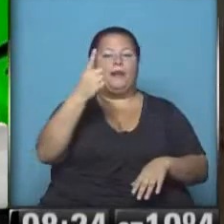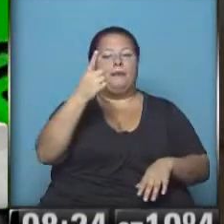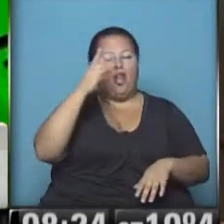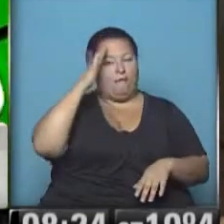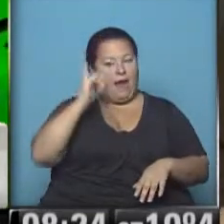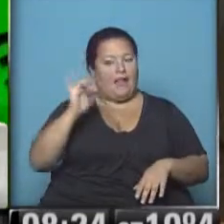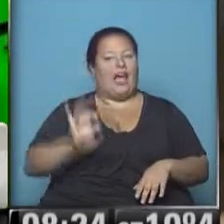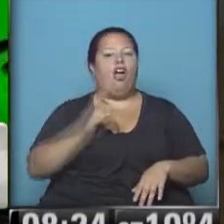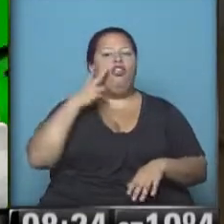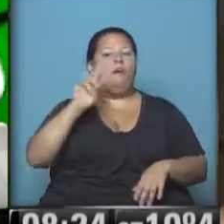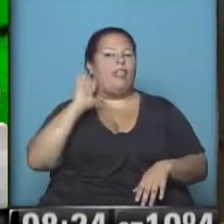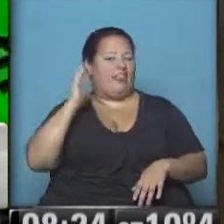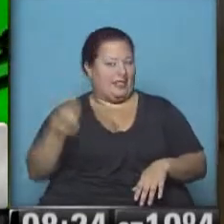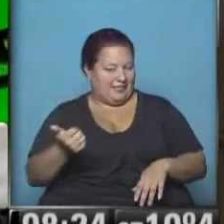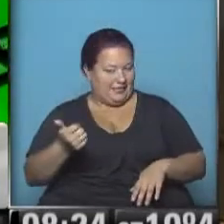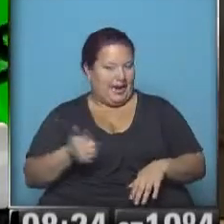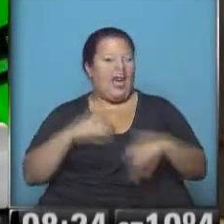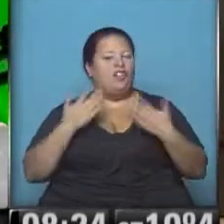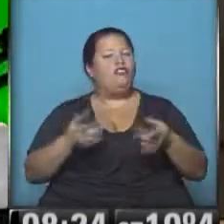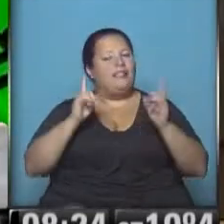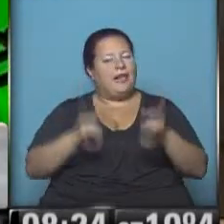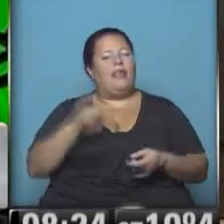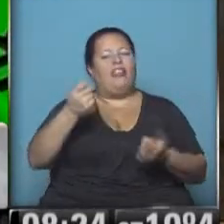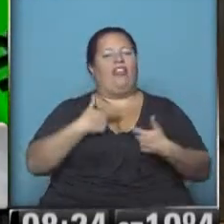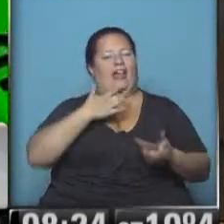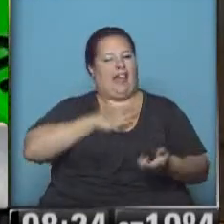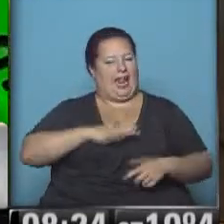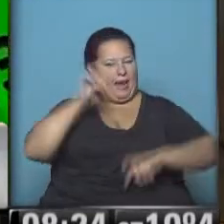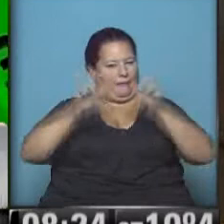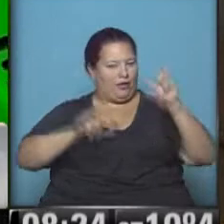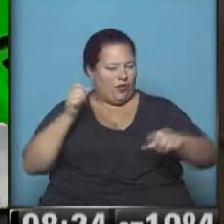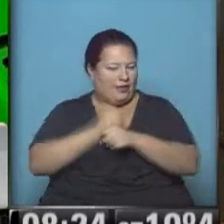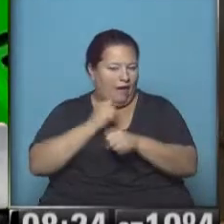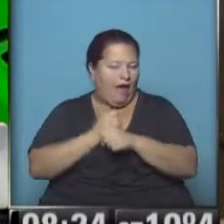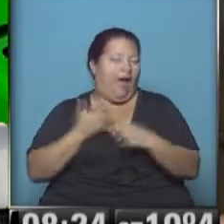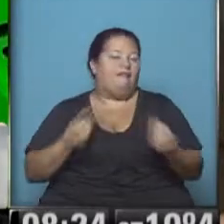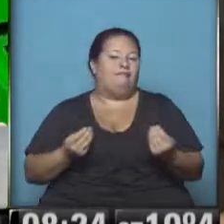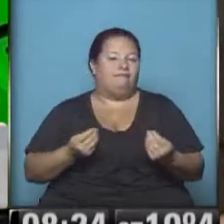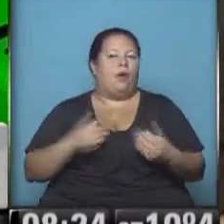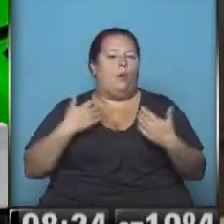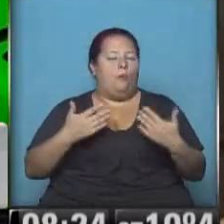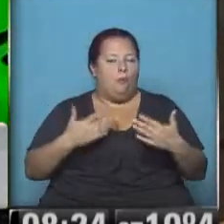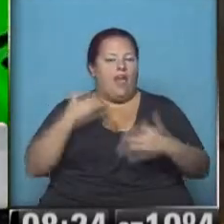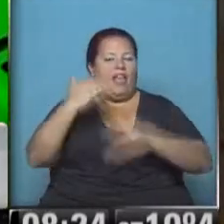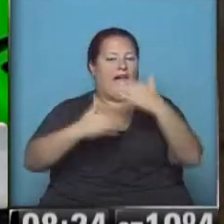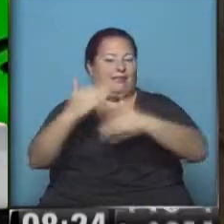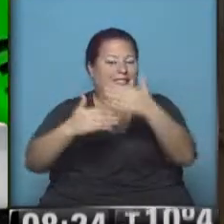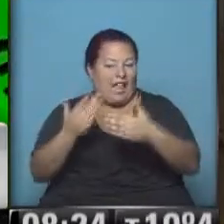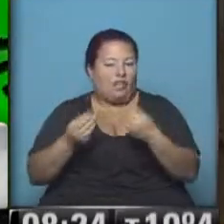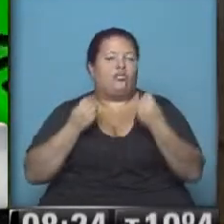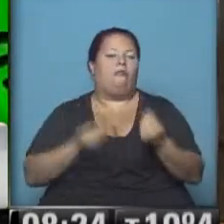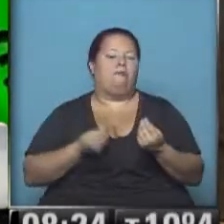de marzo del 2016. Entonces esto también lleva tranquilidad a los trabajadores que en el sentido de que van a poder capacitarse para